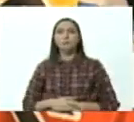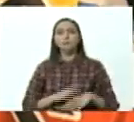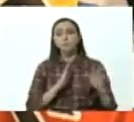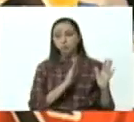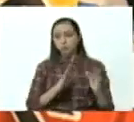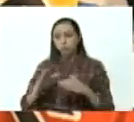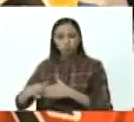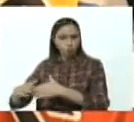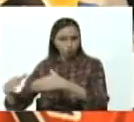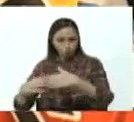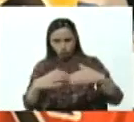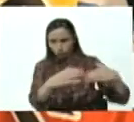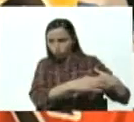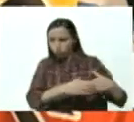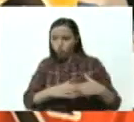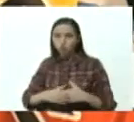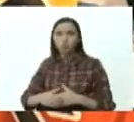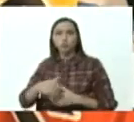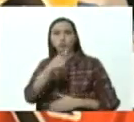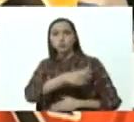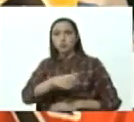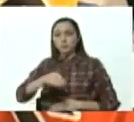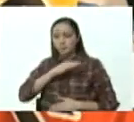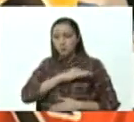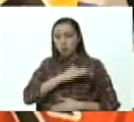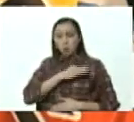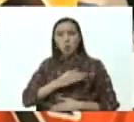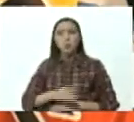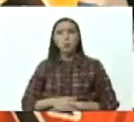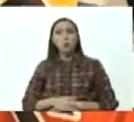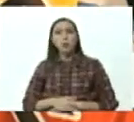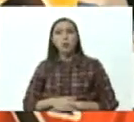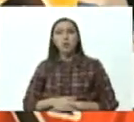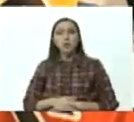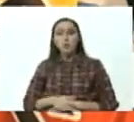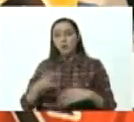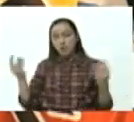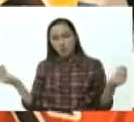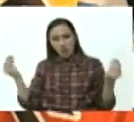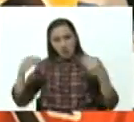social de su no solo del Estado sino también de las organizaciones